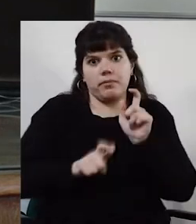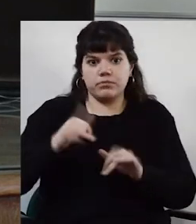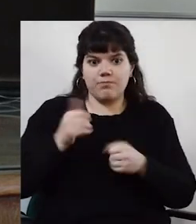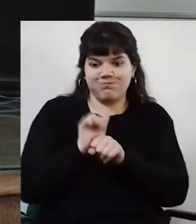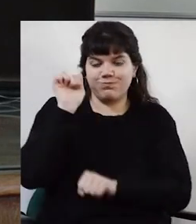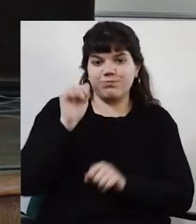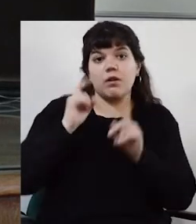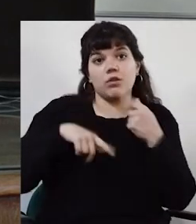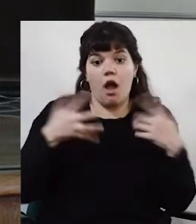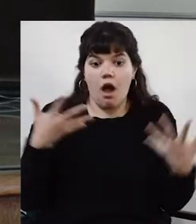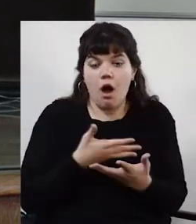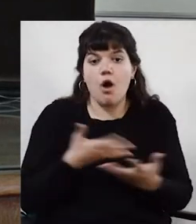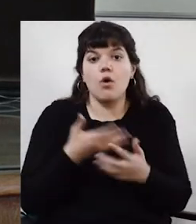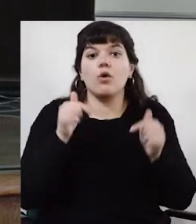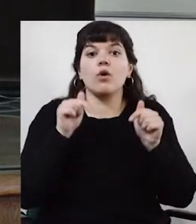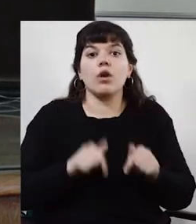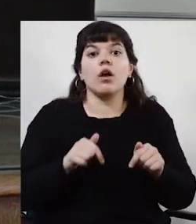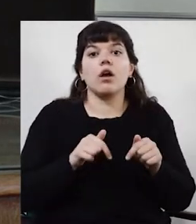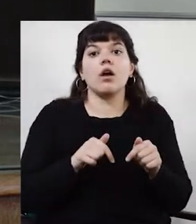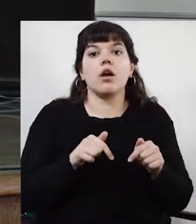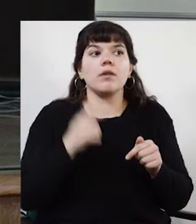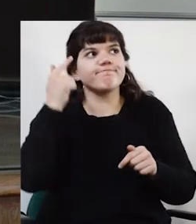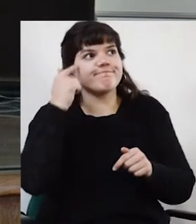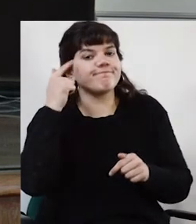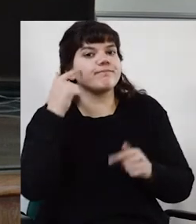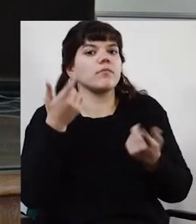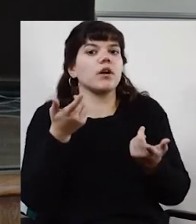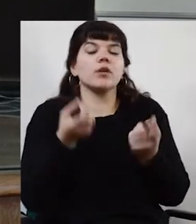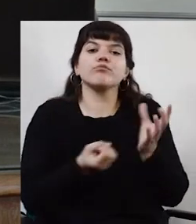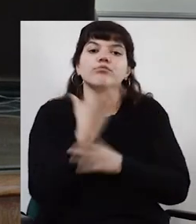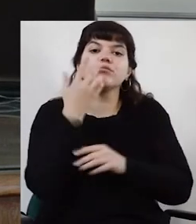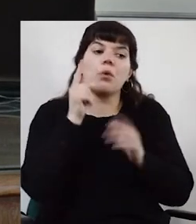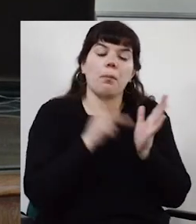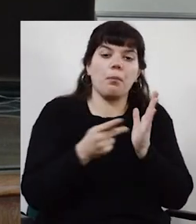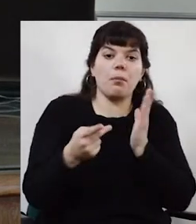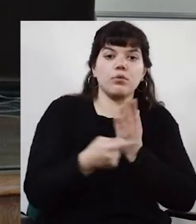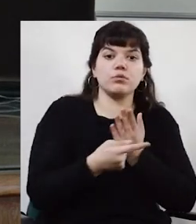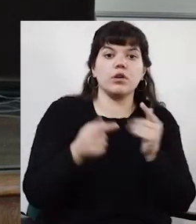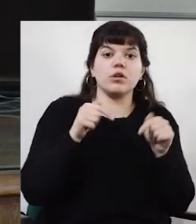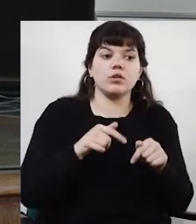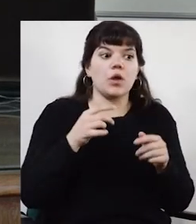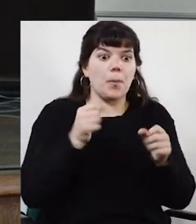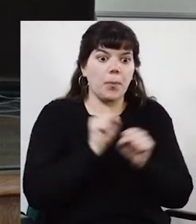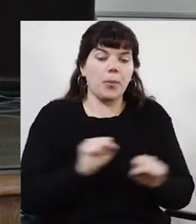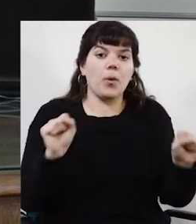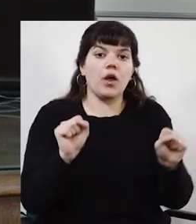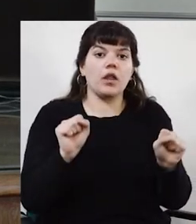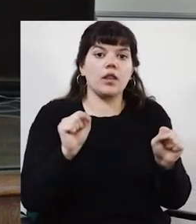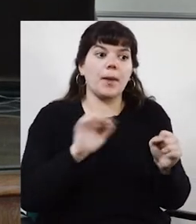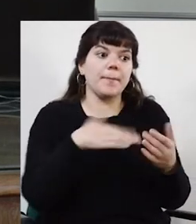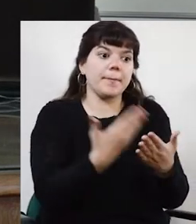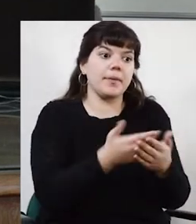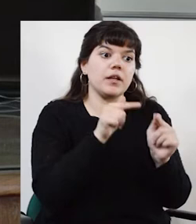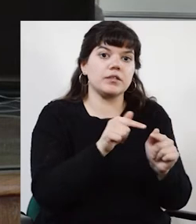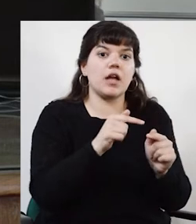¿sí? Y hoy por hoy se está pensando en armar un proyecto que permita presentar